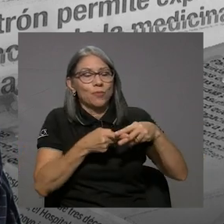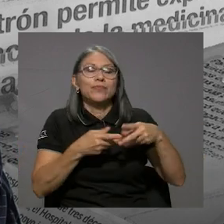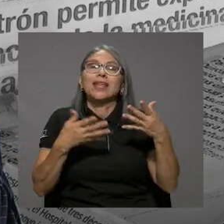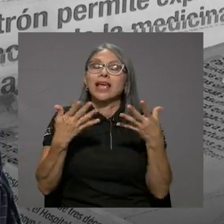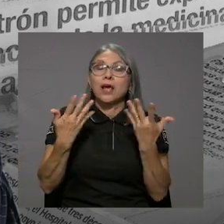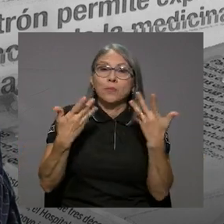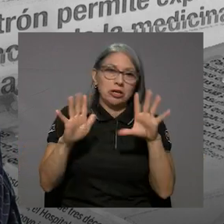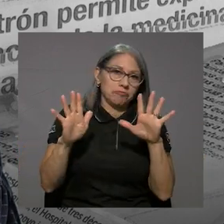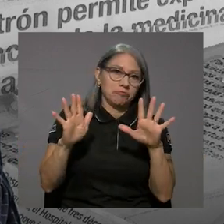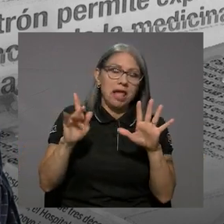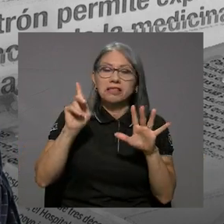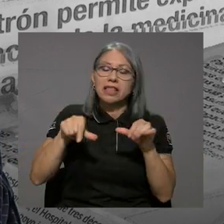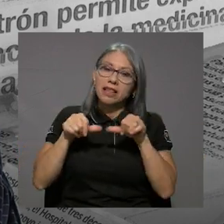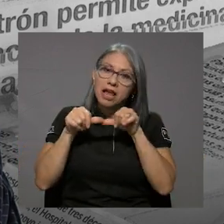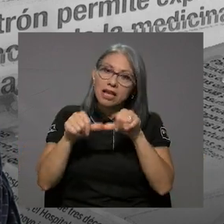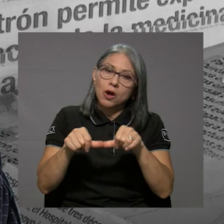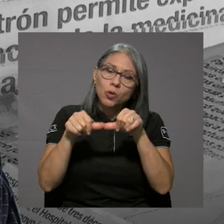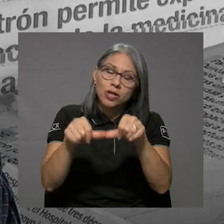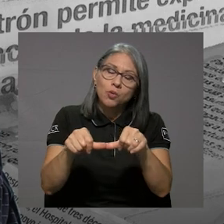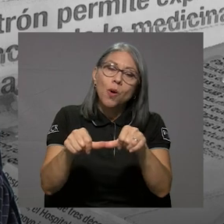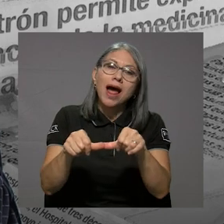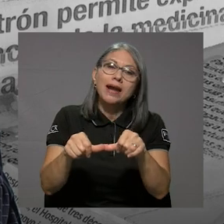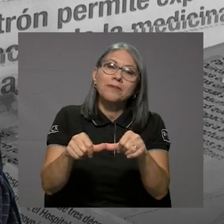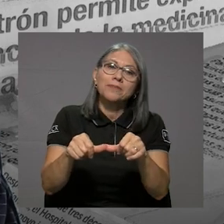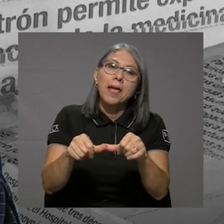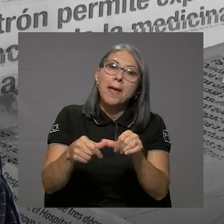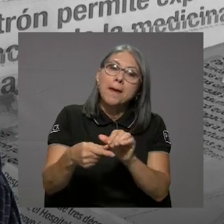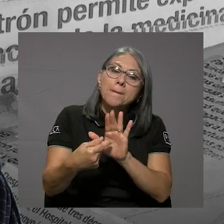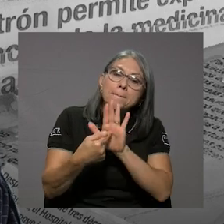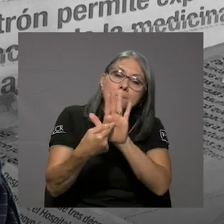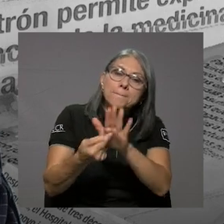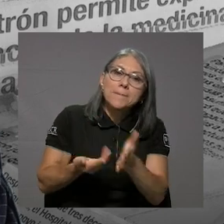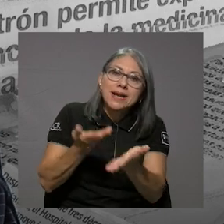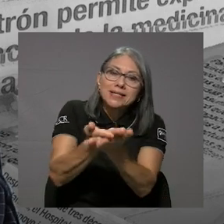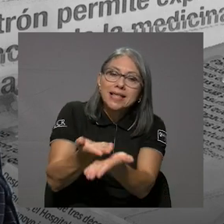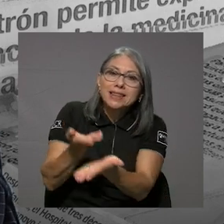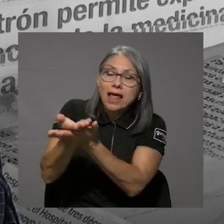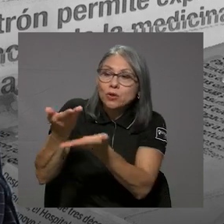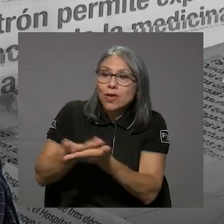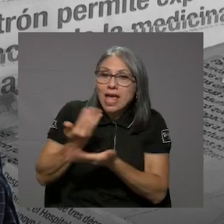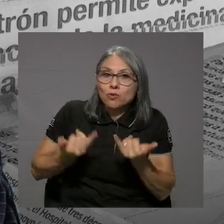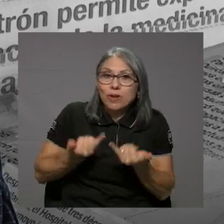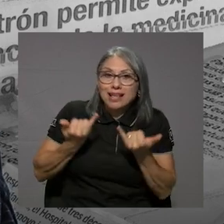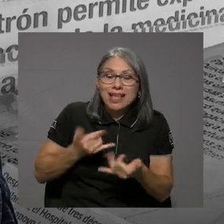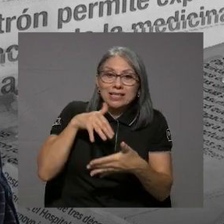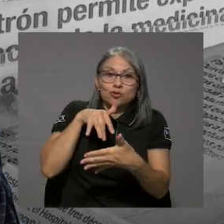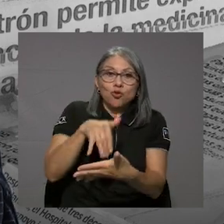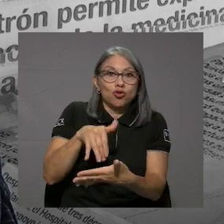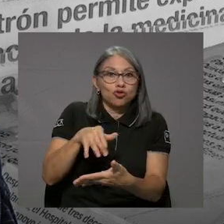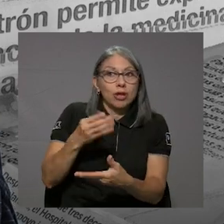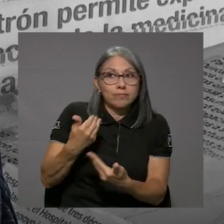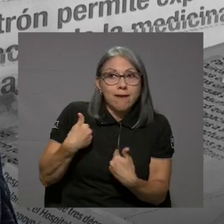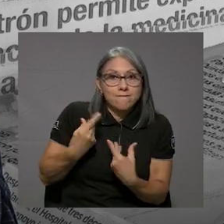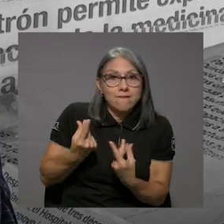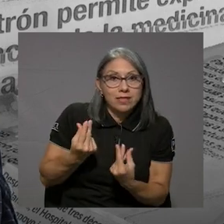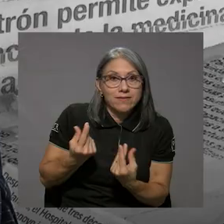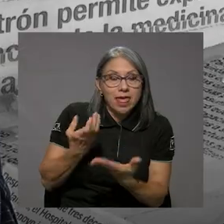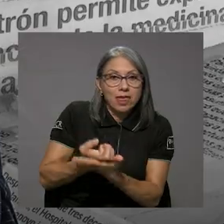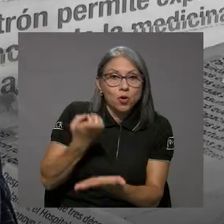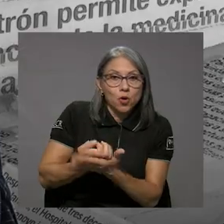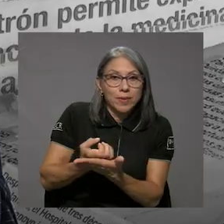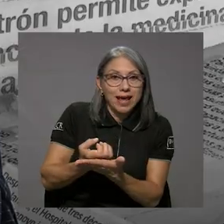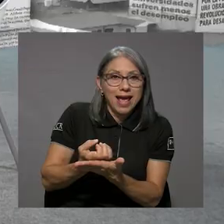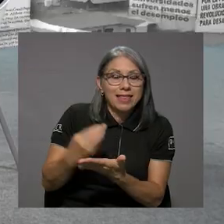estudio, perdón, se tenía que continuar presentando y actualizando los estudios de factibilidad económica del Ministerio de